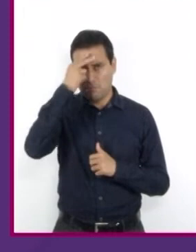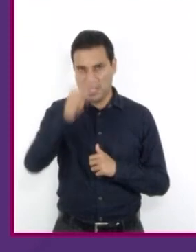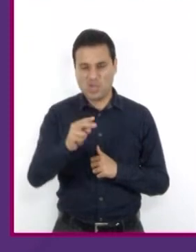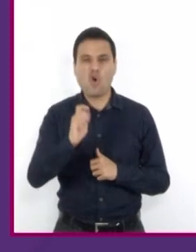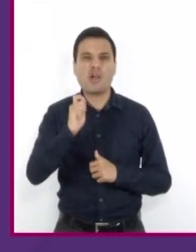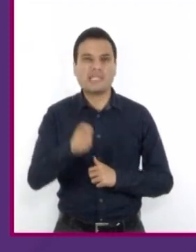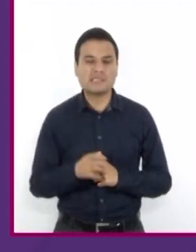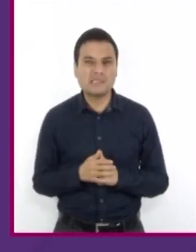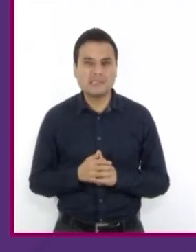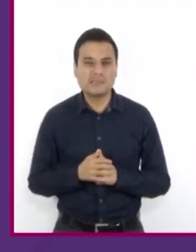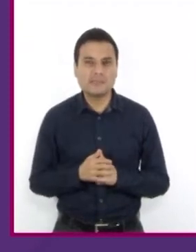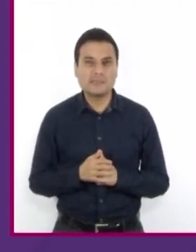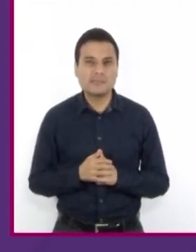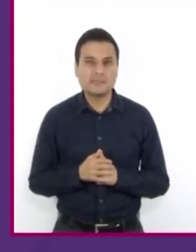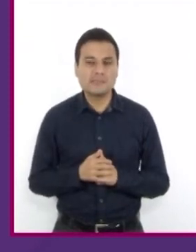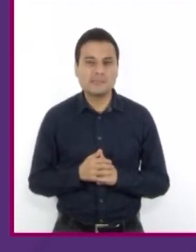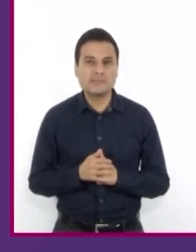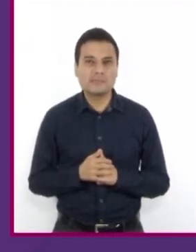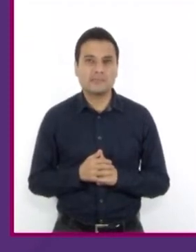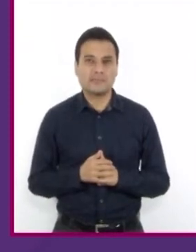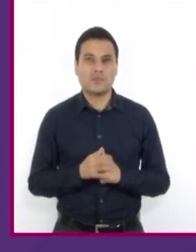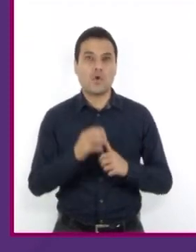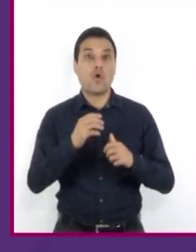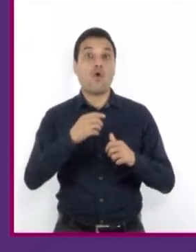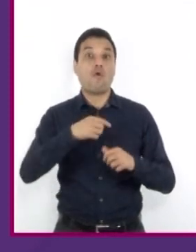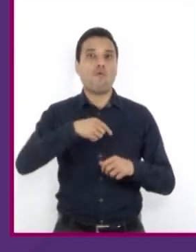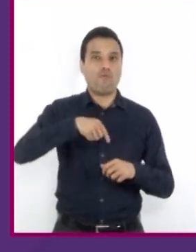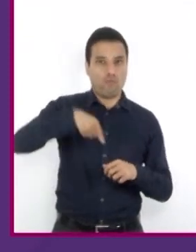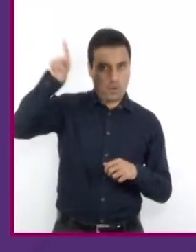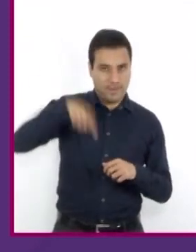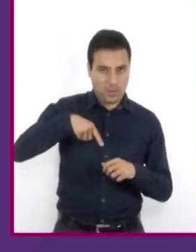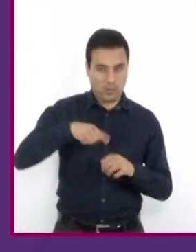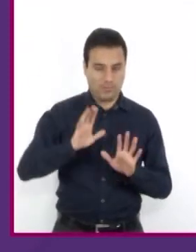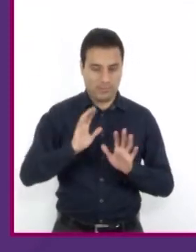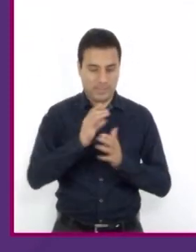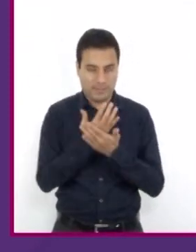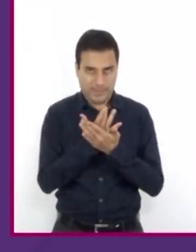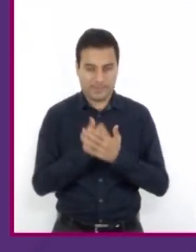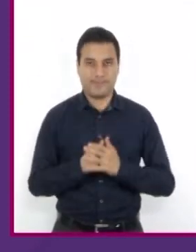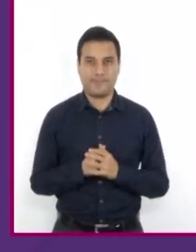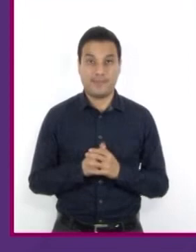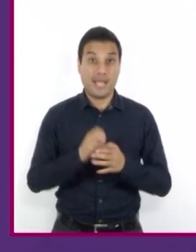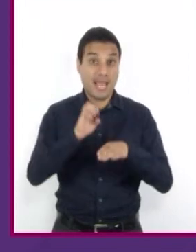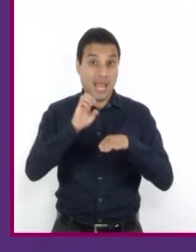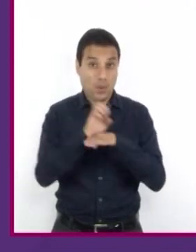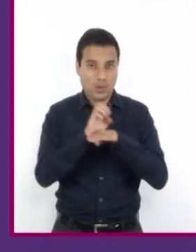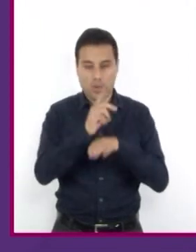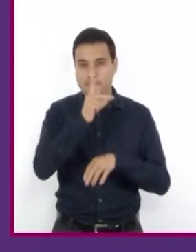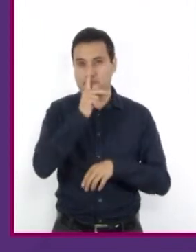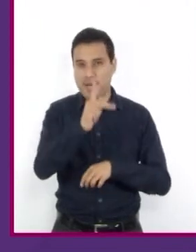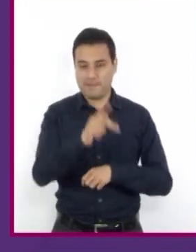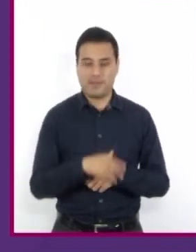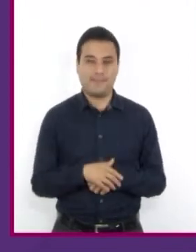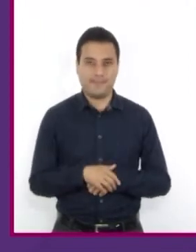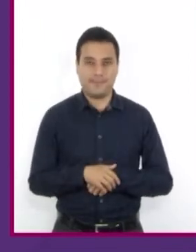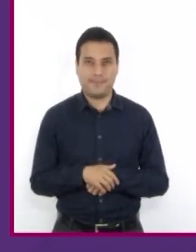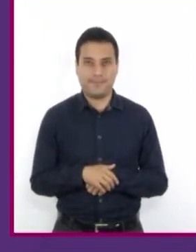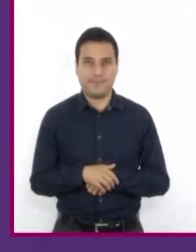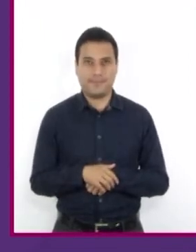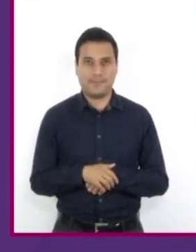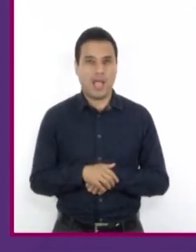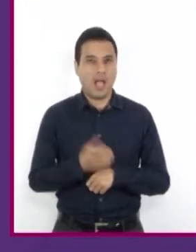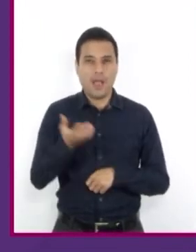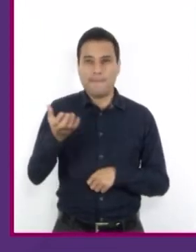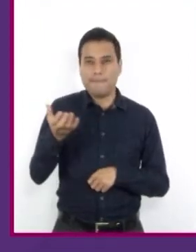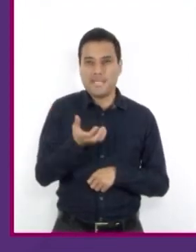equivale a una expresión común. Sería, ¡voy! Y ¡vengo! De igual manera, en Ecuador, la expresión, ¡me hicieron la